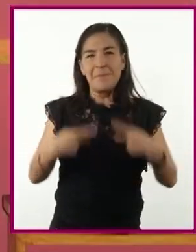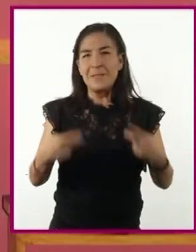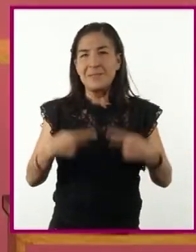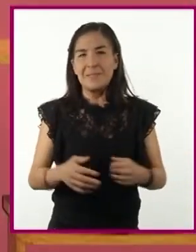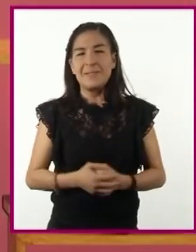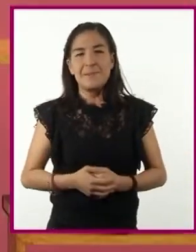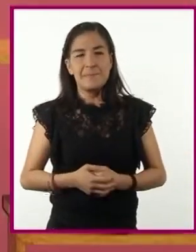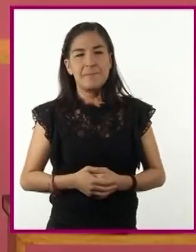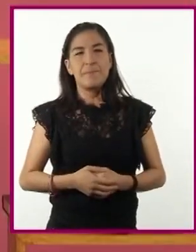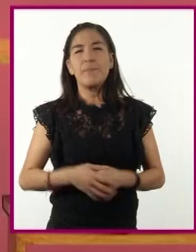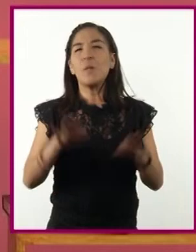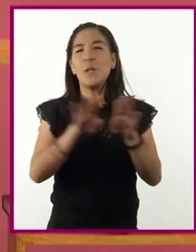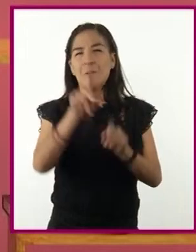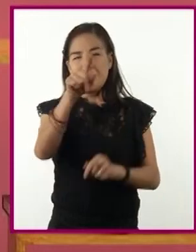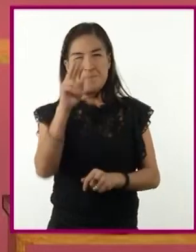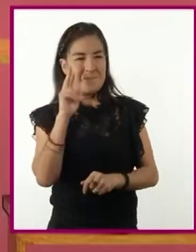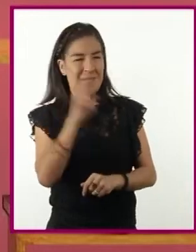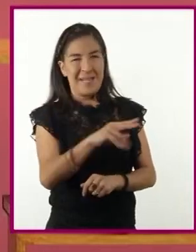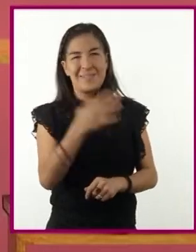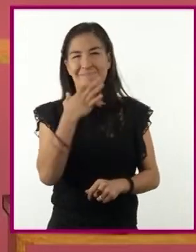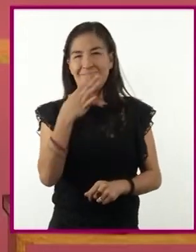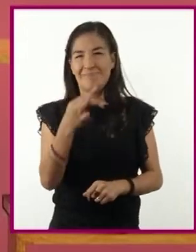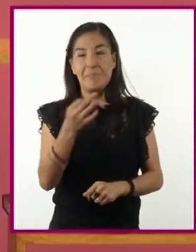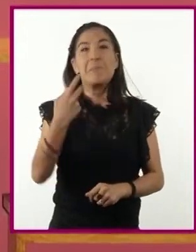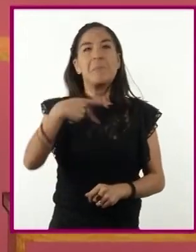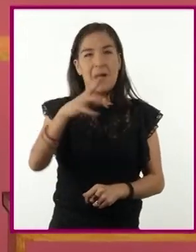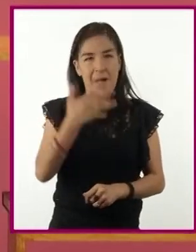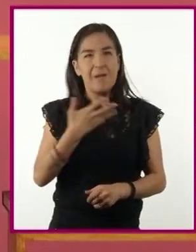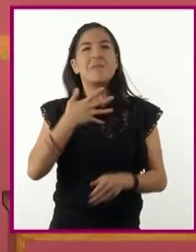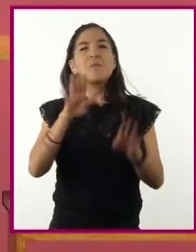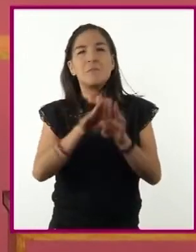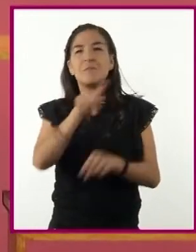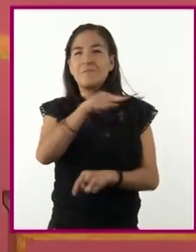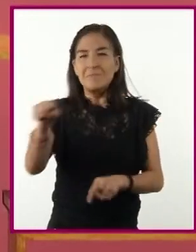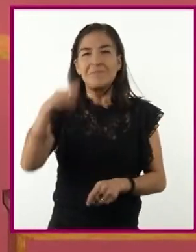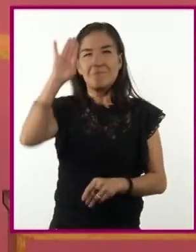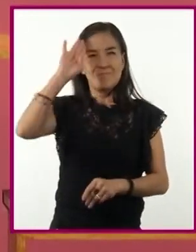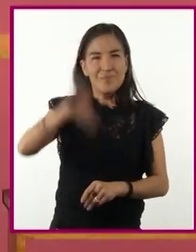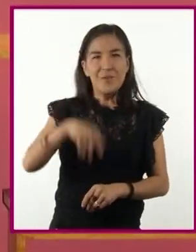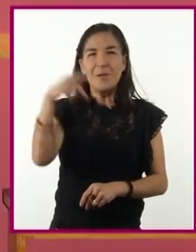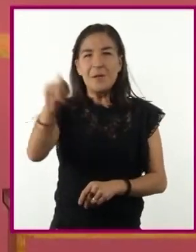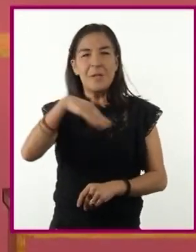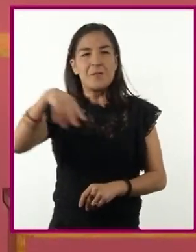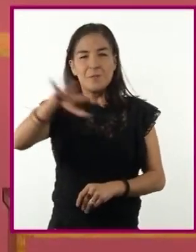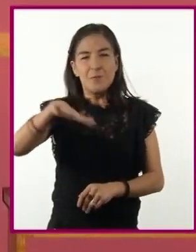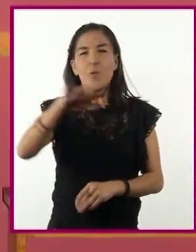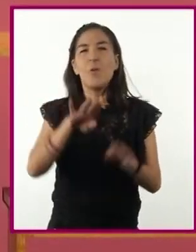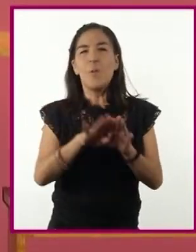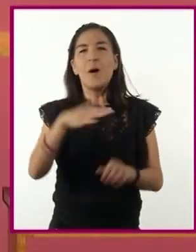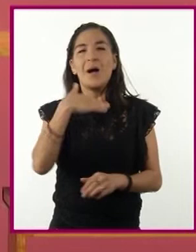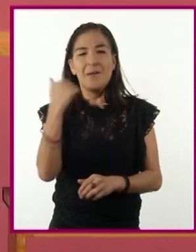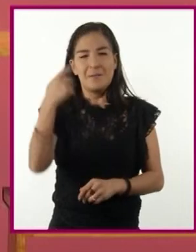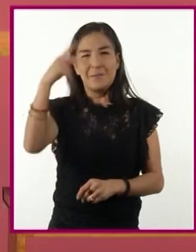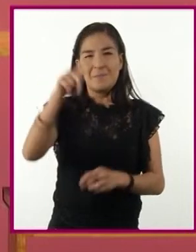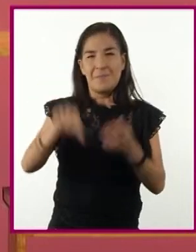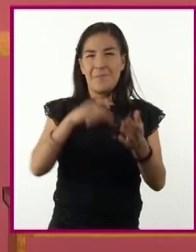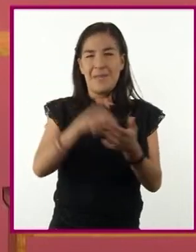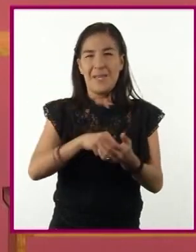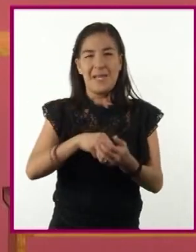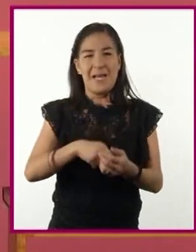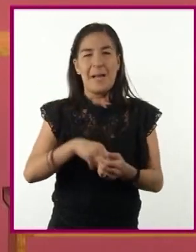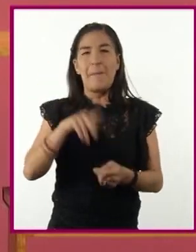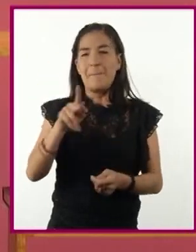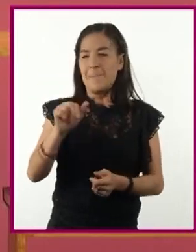una manera aparentemente simple pero muy ingeniosa, según investigaciones de la Facultad de Diseño y Comunicación de Palermo, España,